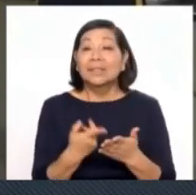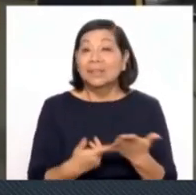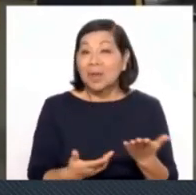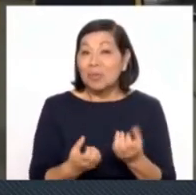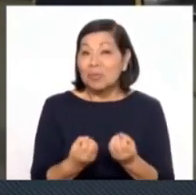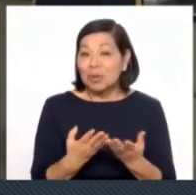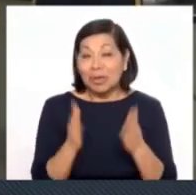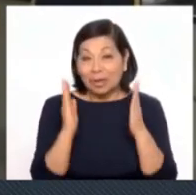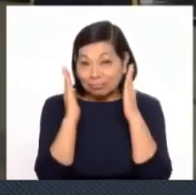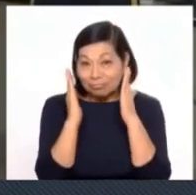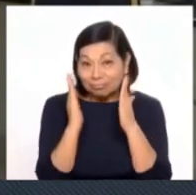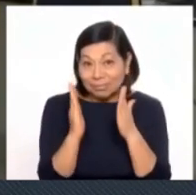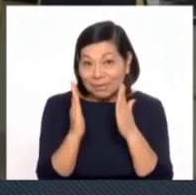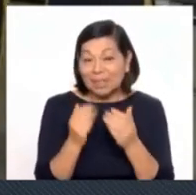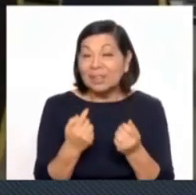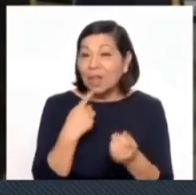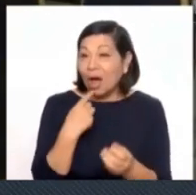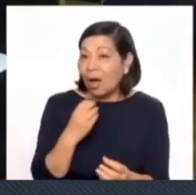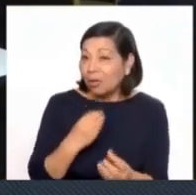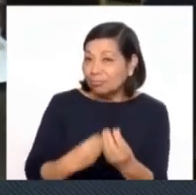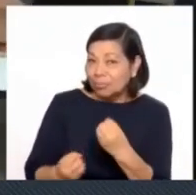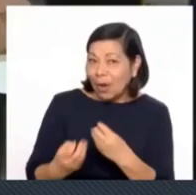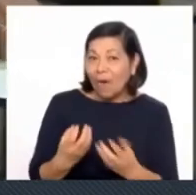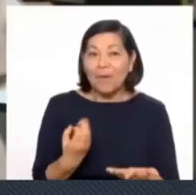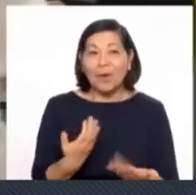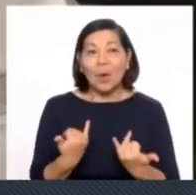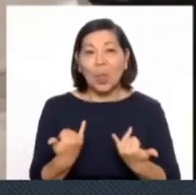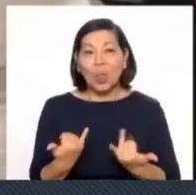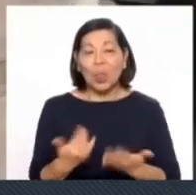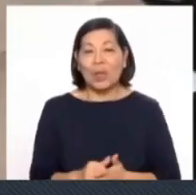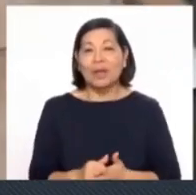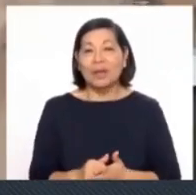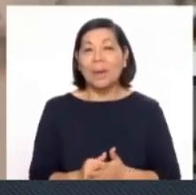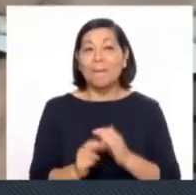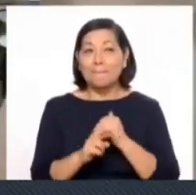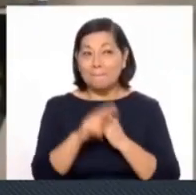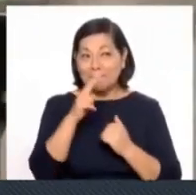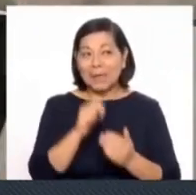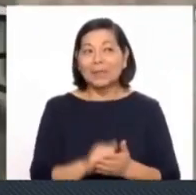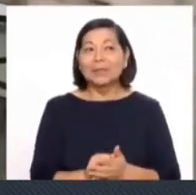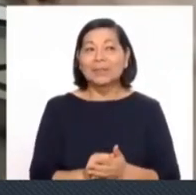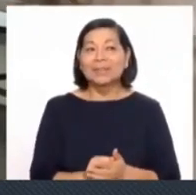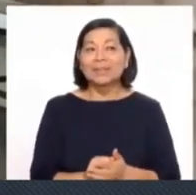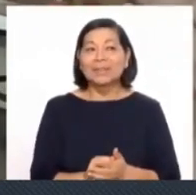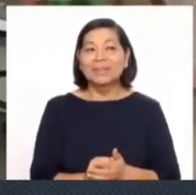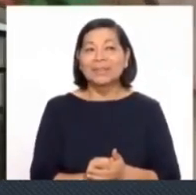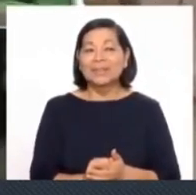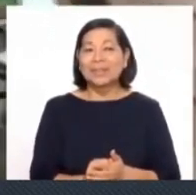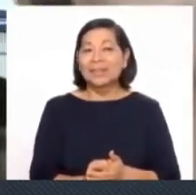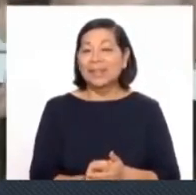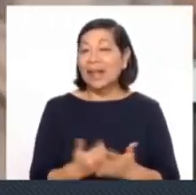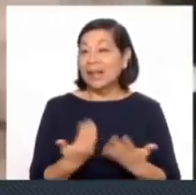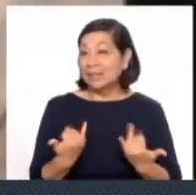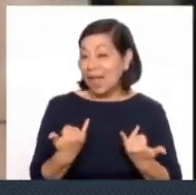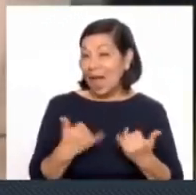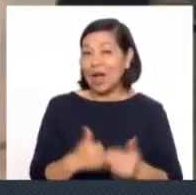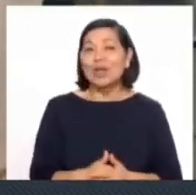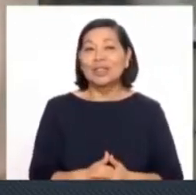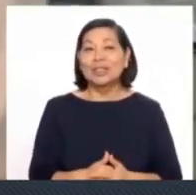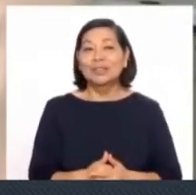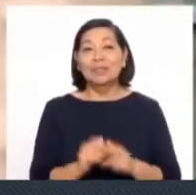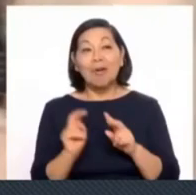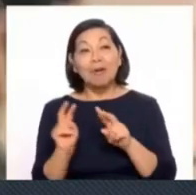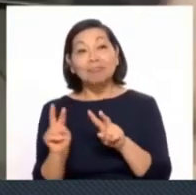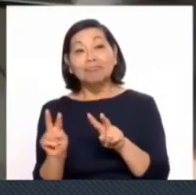que muchísima atención porque nos van a hablar el futuro de nuestro país en estos momentos. Antes que nada, vamos nosotros